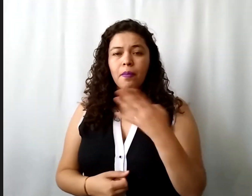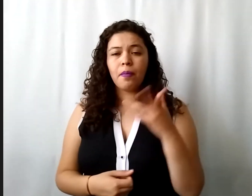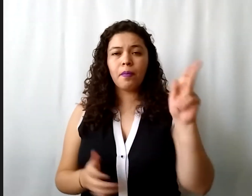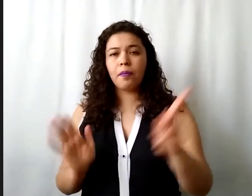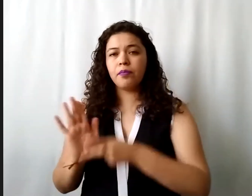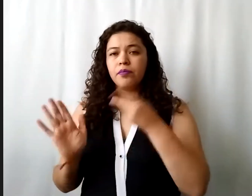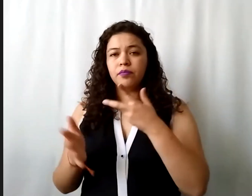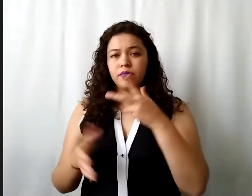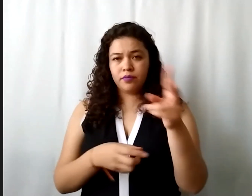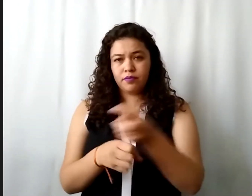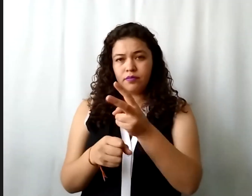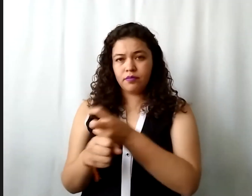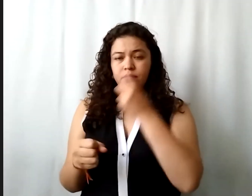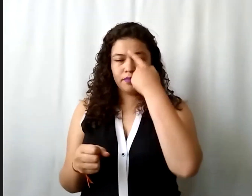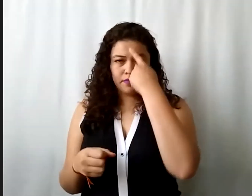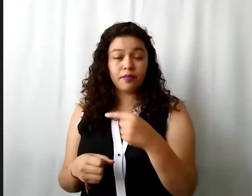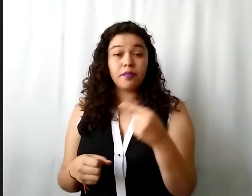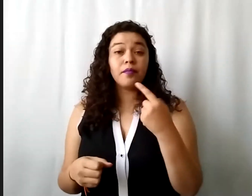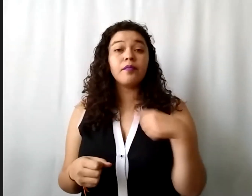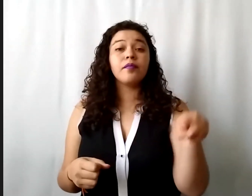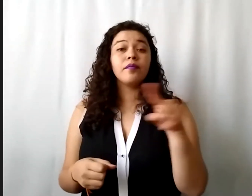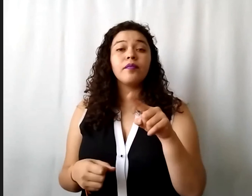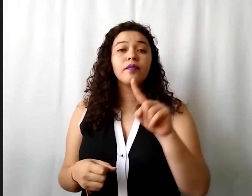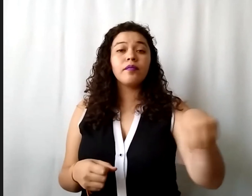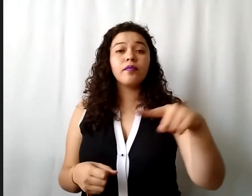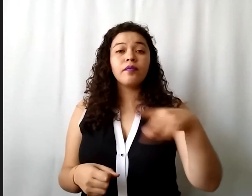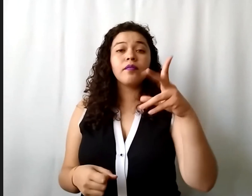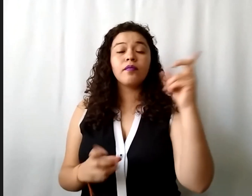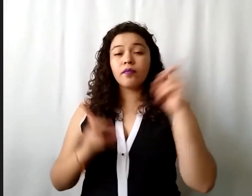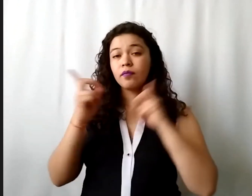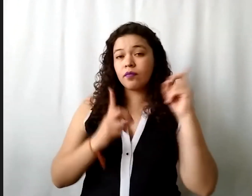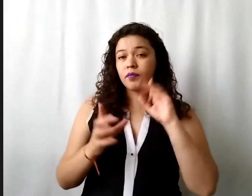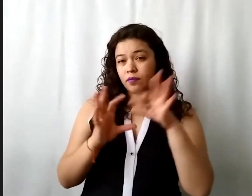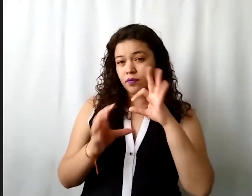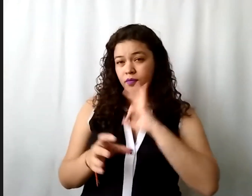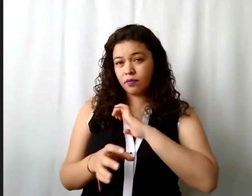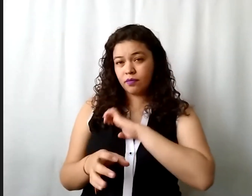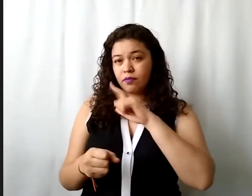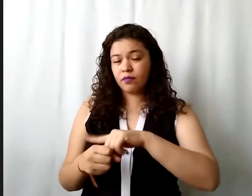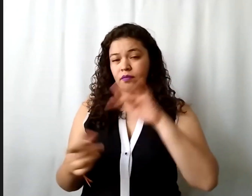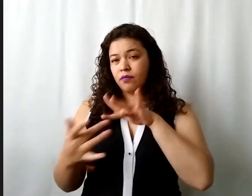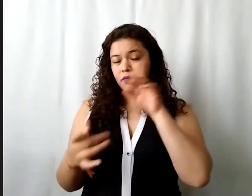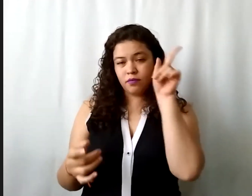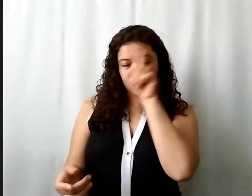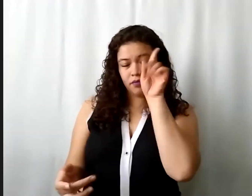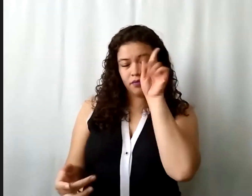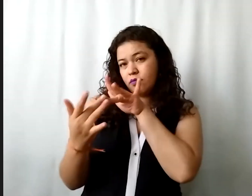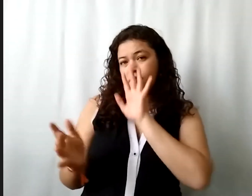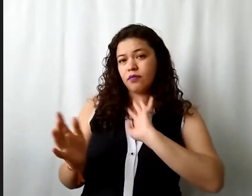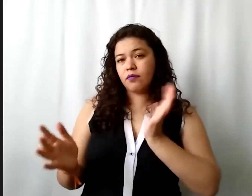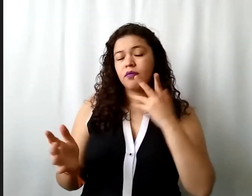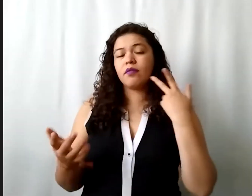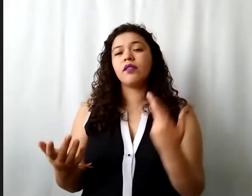invitación para que si tienen alguna duda muy en específico se pongan en contacto por favor con sus asesores y puedan